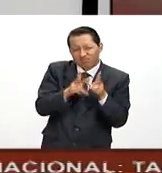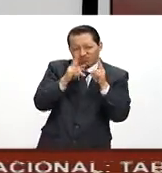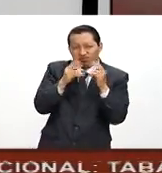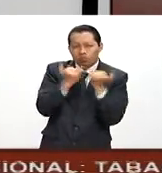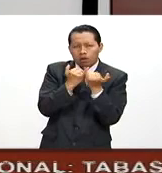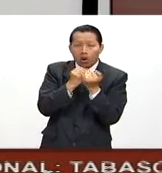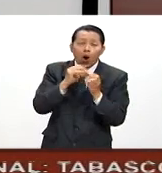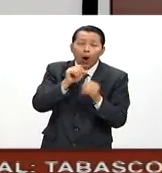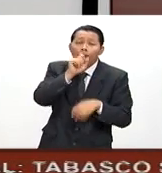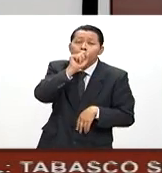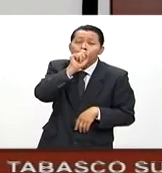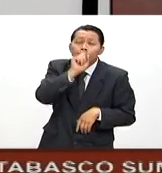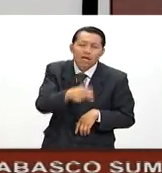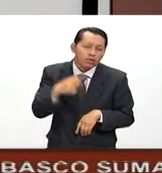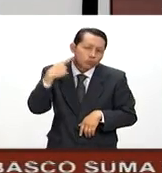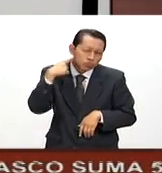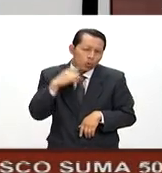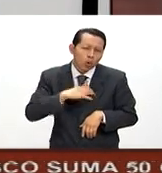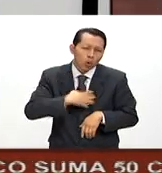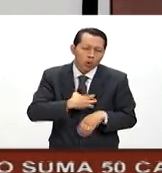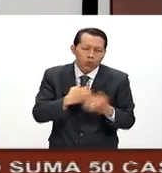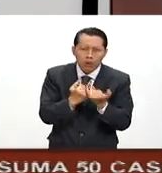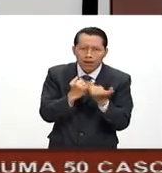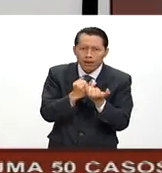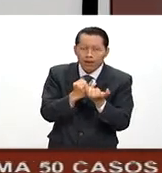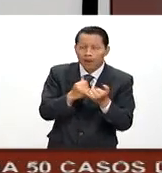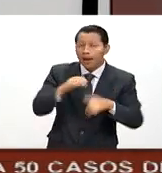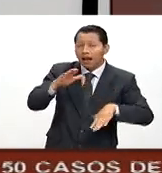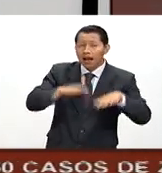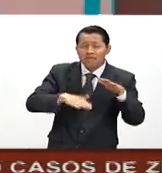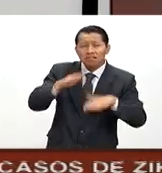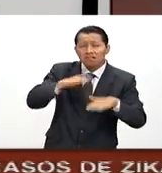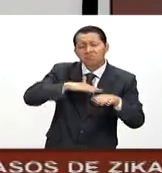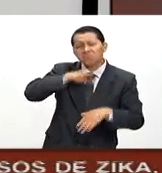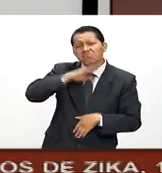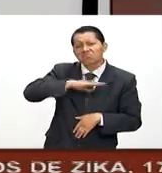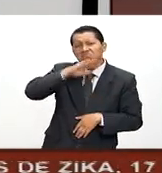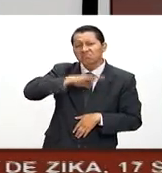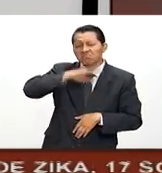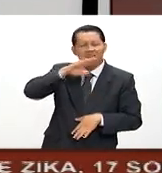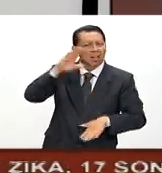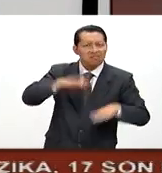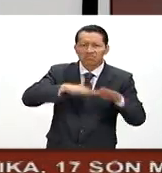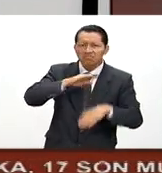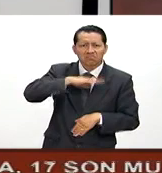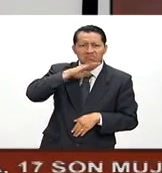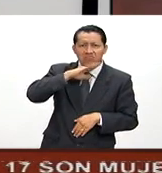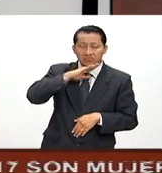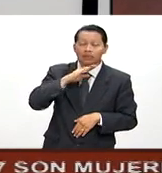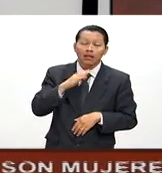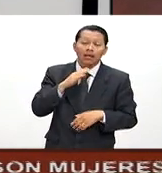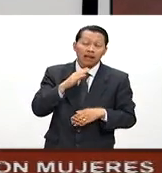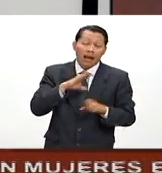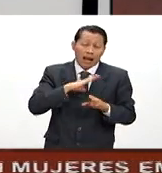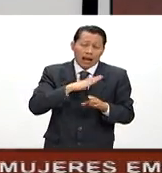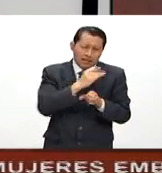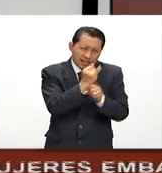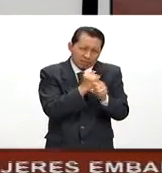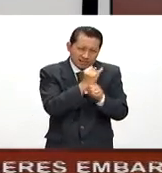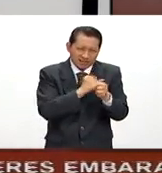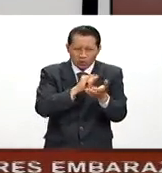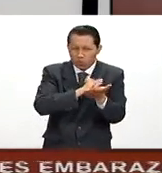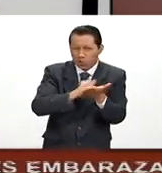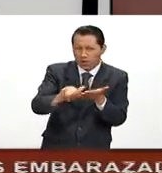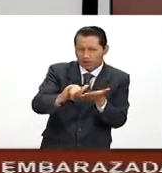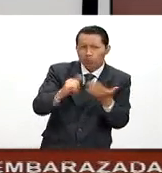otro lado, y aunque parezca increíble, a veces es inconsciente. Un estudio realizado en Nueva York asegura que hay gente